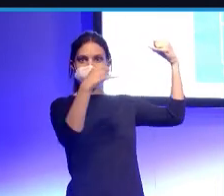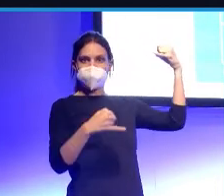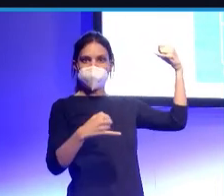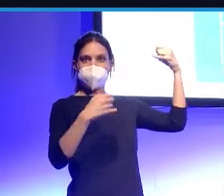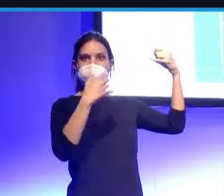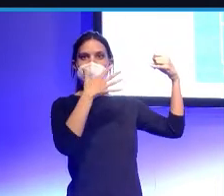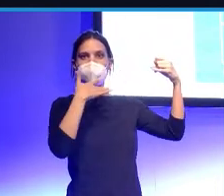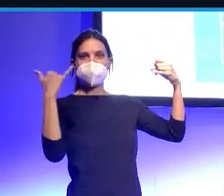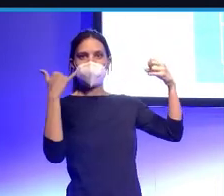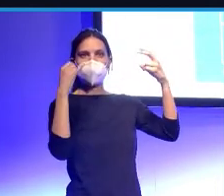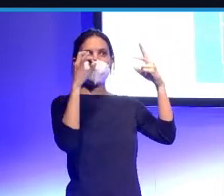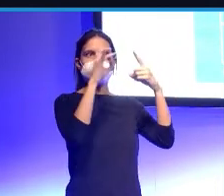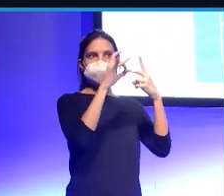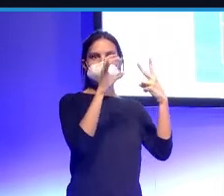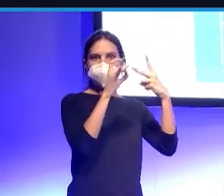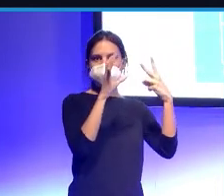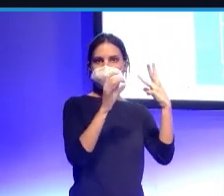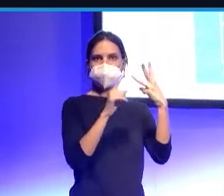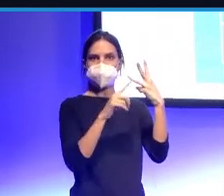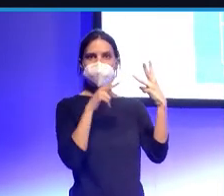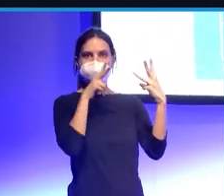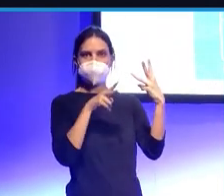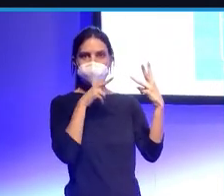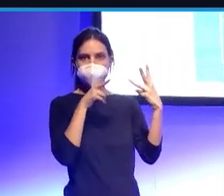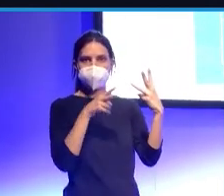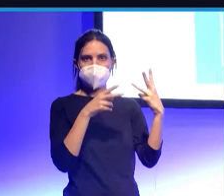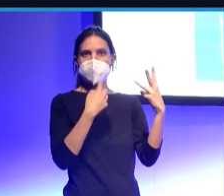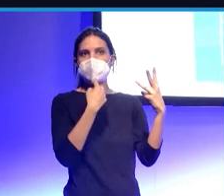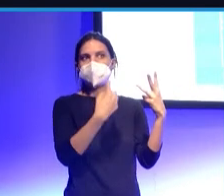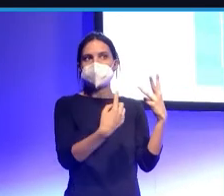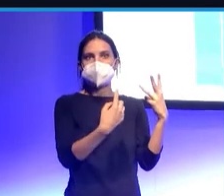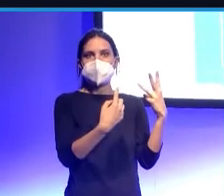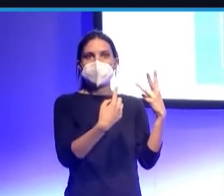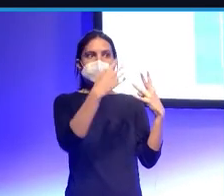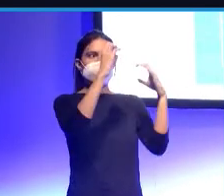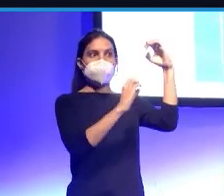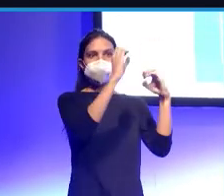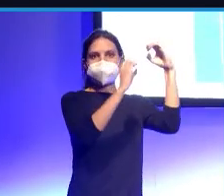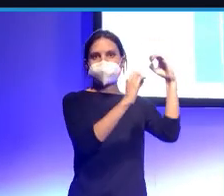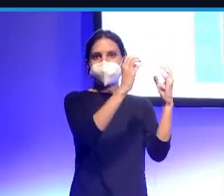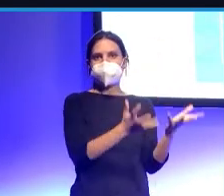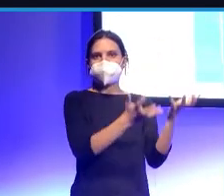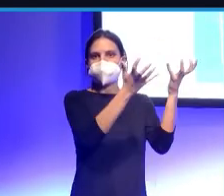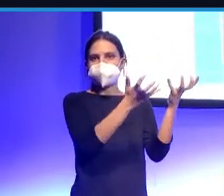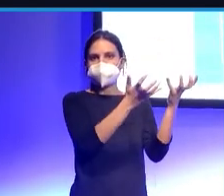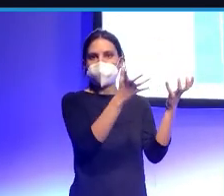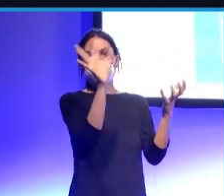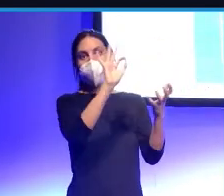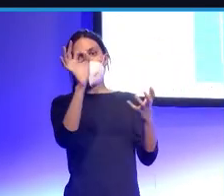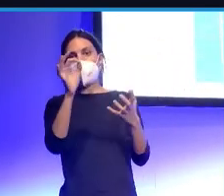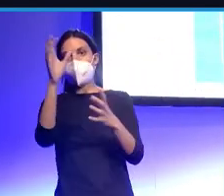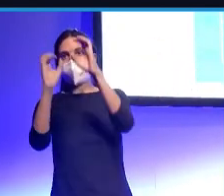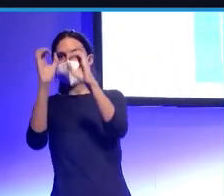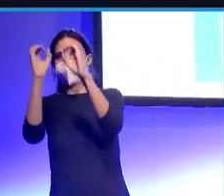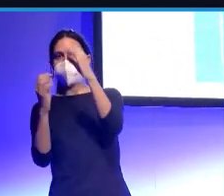gris y una verde, que viene a decirnos cuál es el porcentaje de victoria o de derrota de